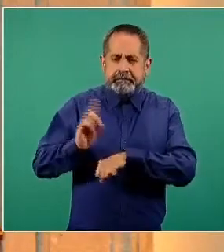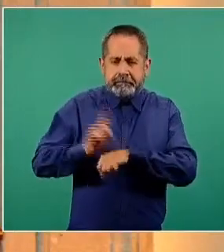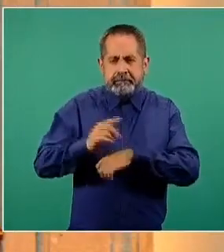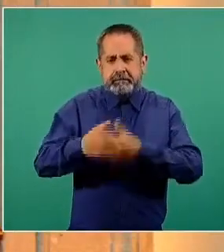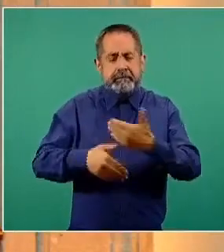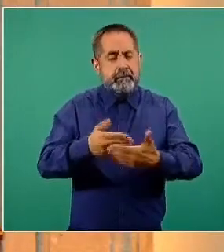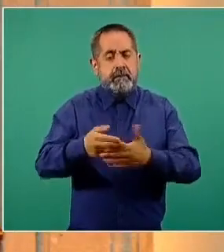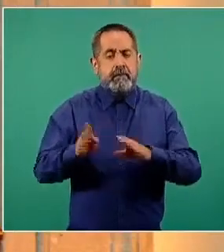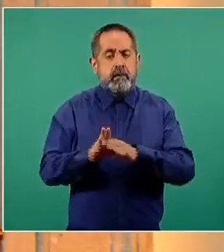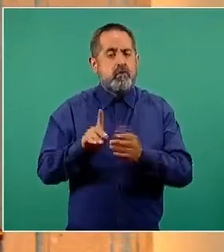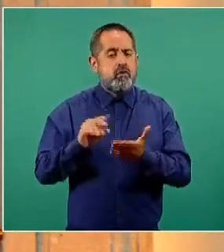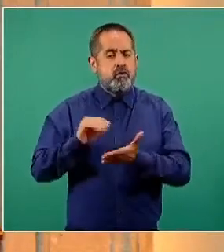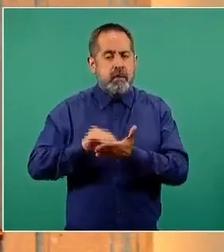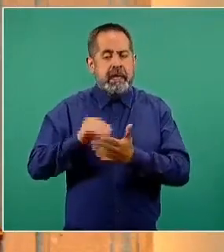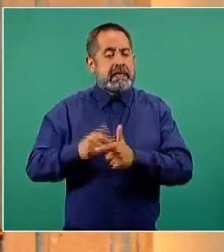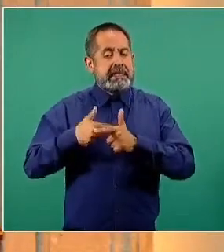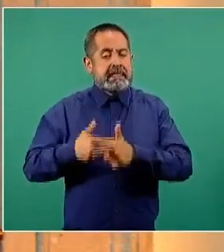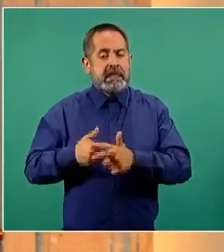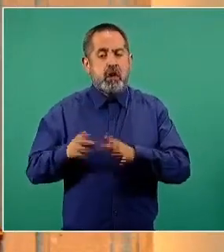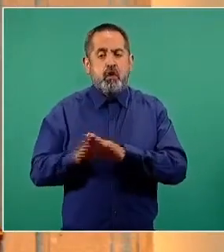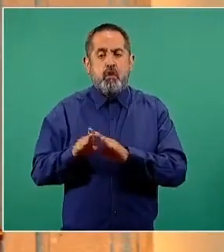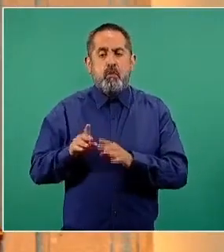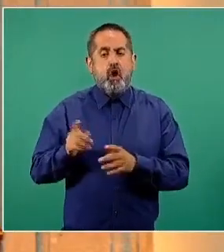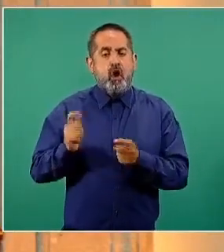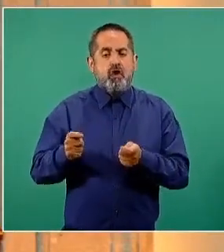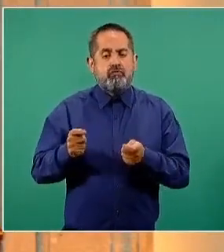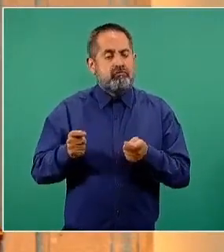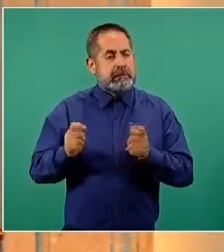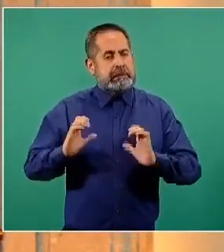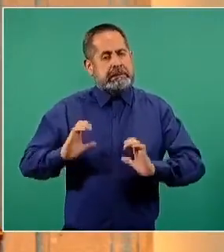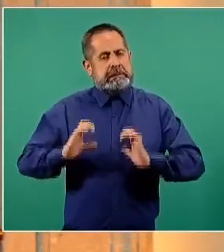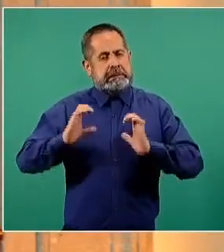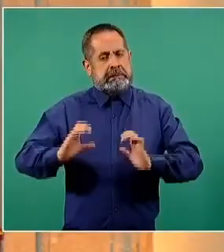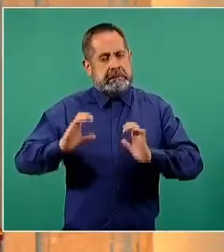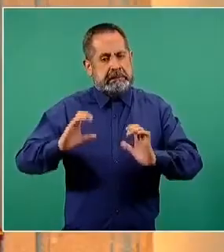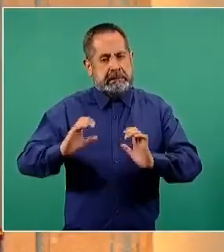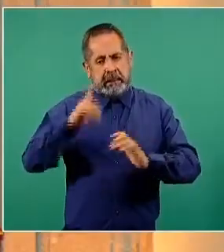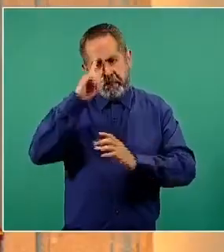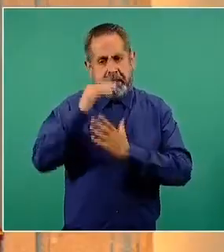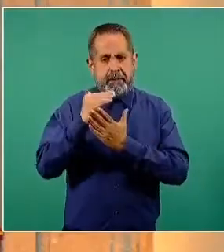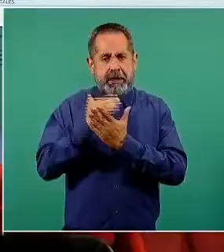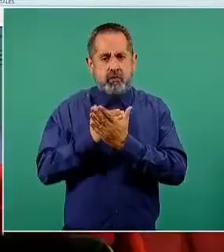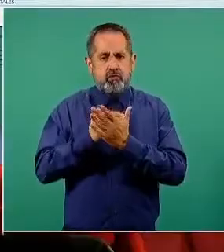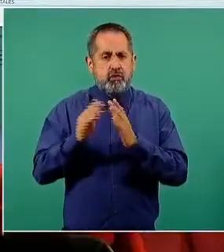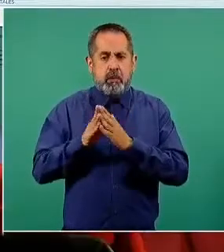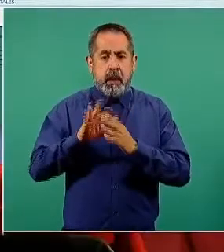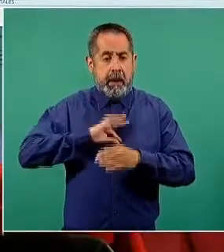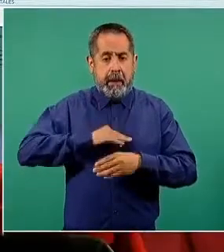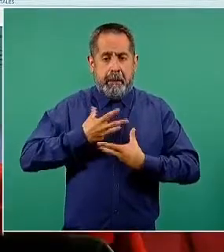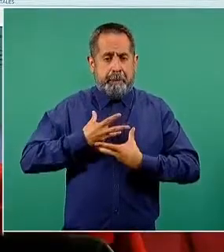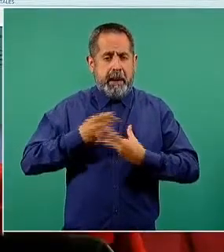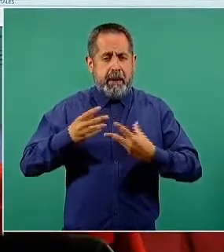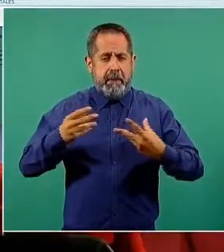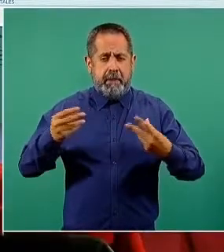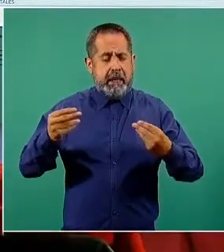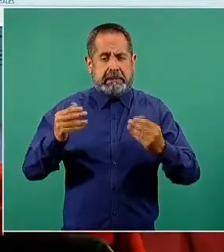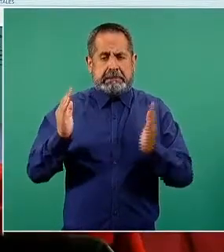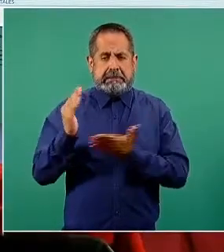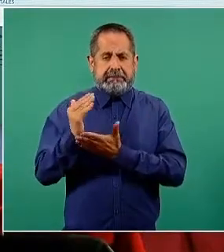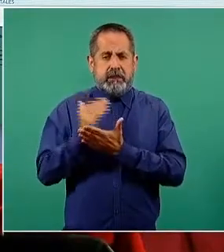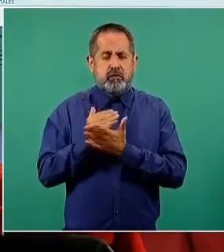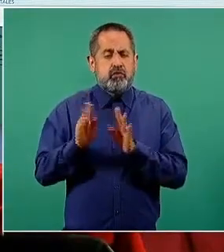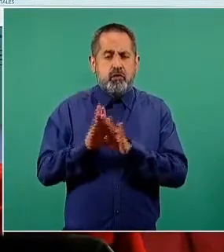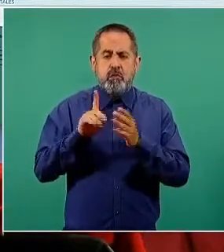continuar manteniendo las medidas preventivas que disminuyen la transmisión, por lo tanto los